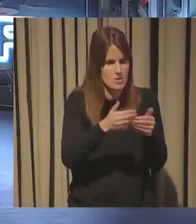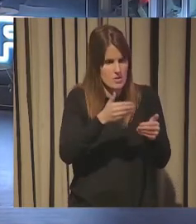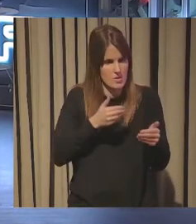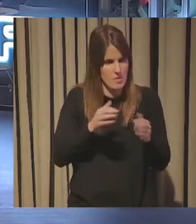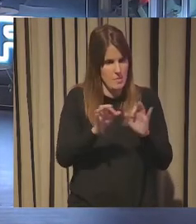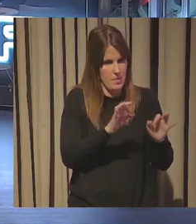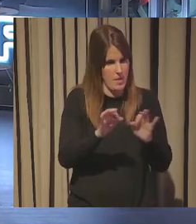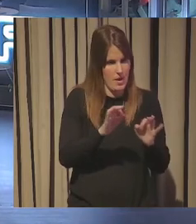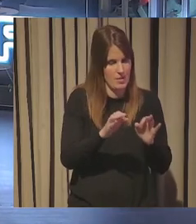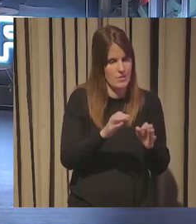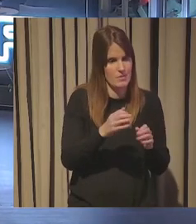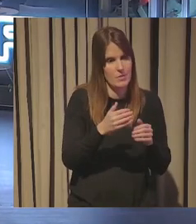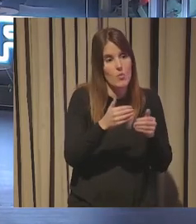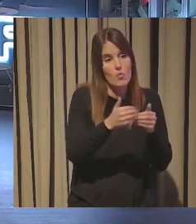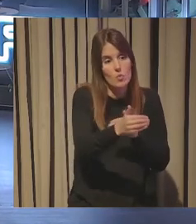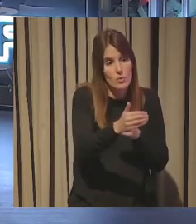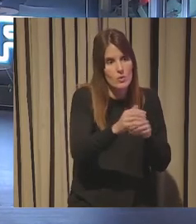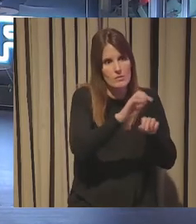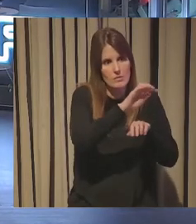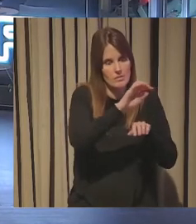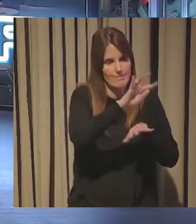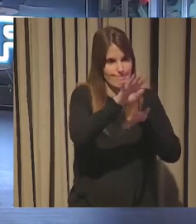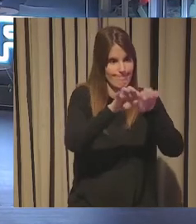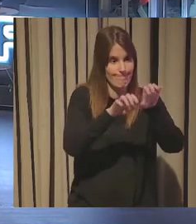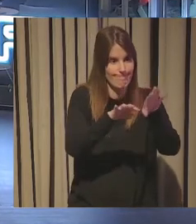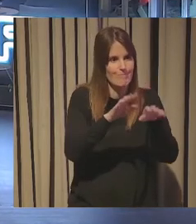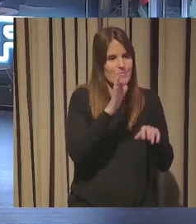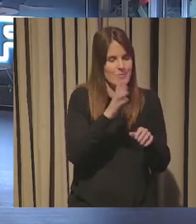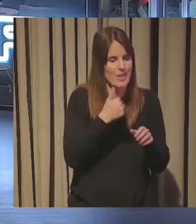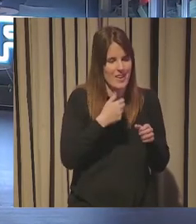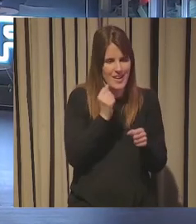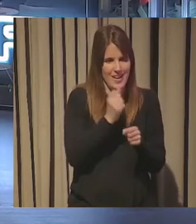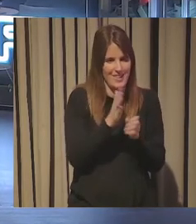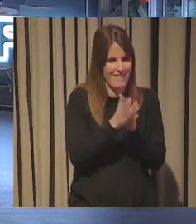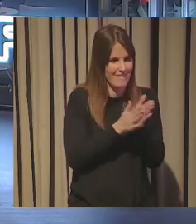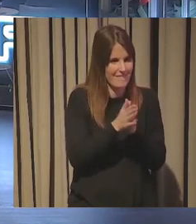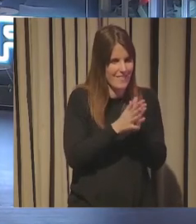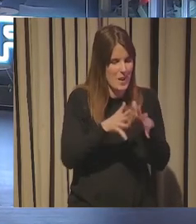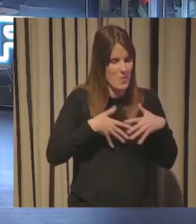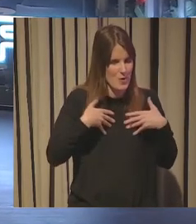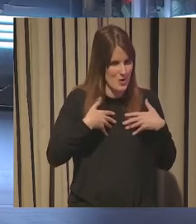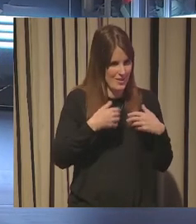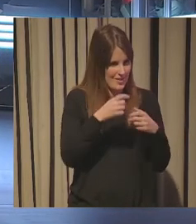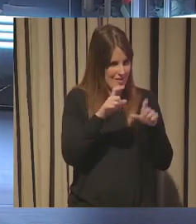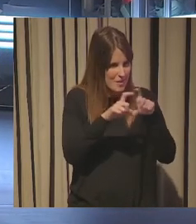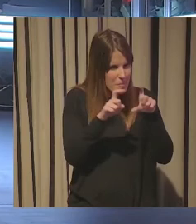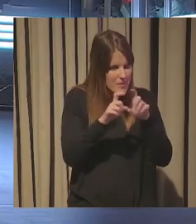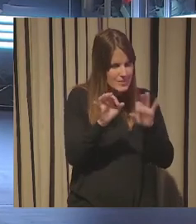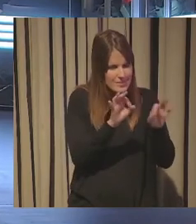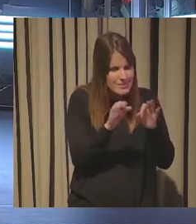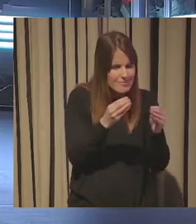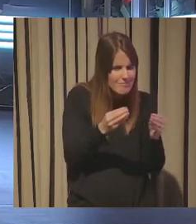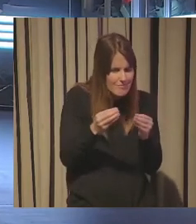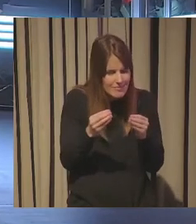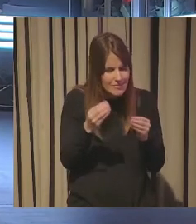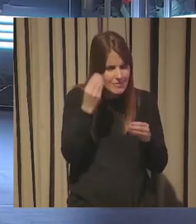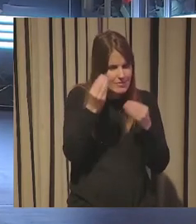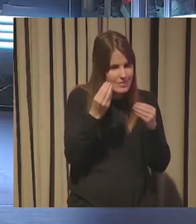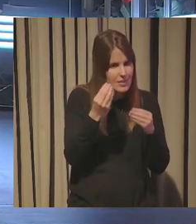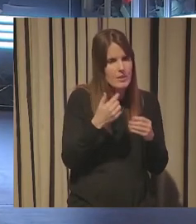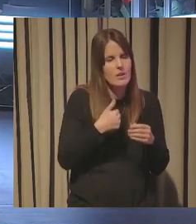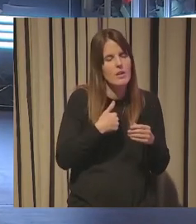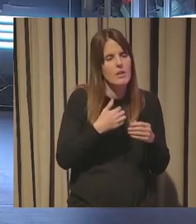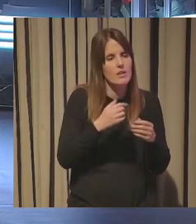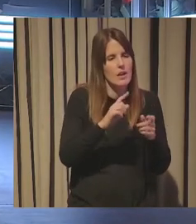ese futuro que aún está por dibujar que también creo que es apasionante y muy emocionante para las empresas, ¿no? Y no se trata tanto de